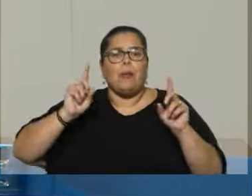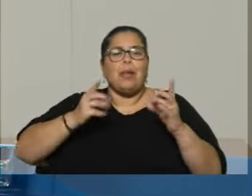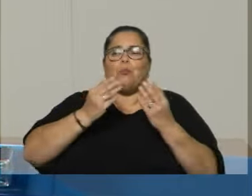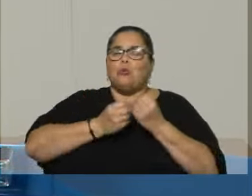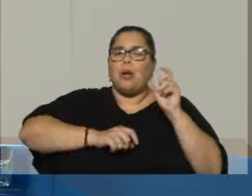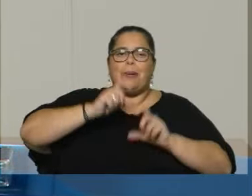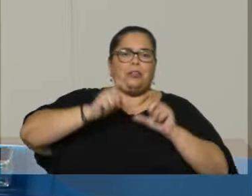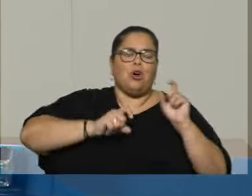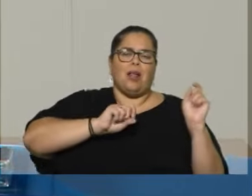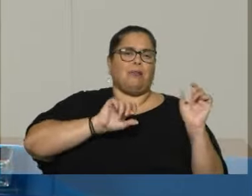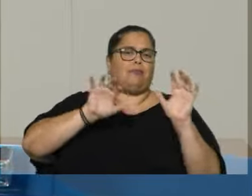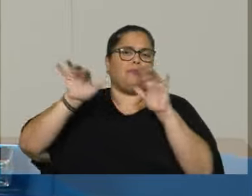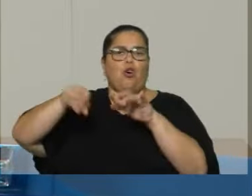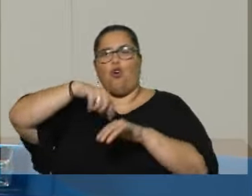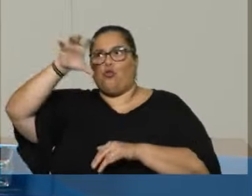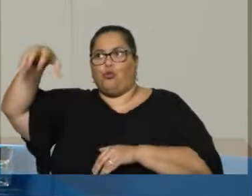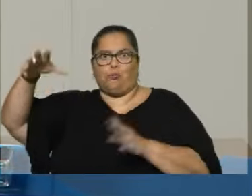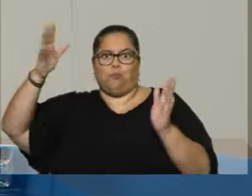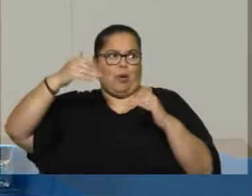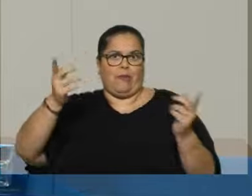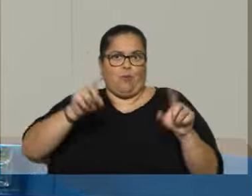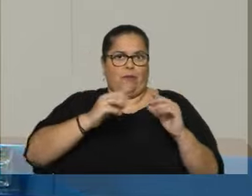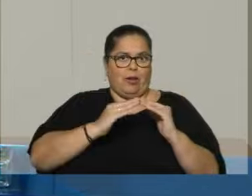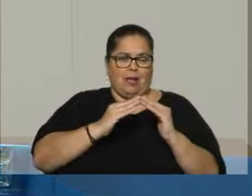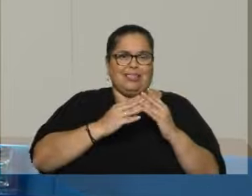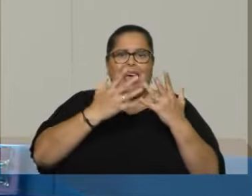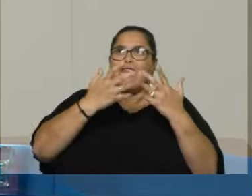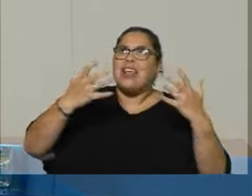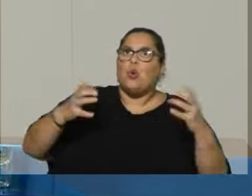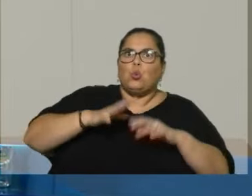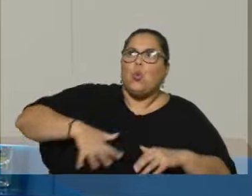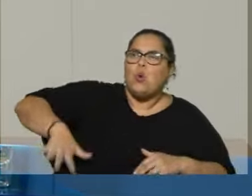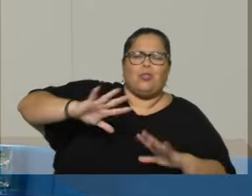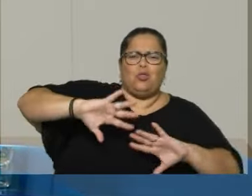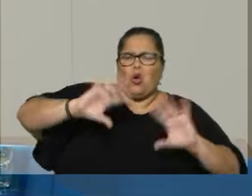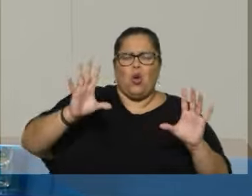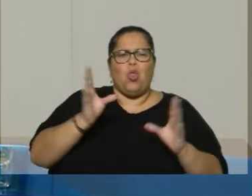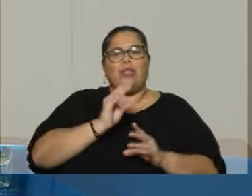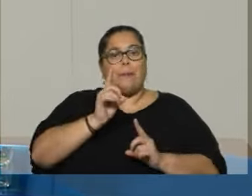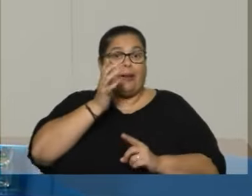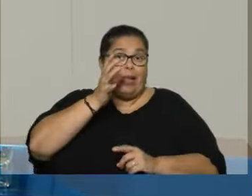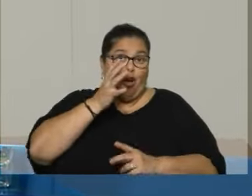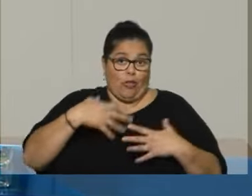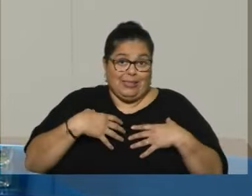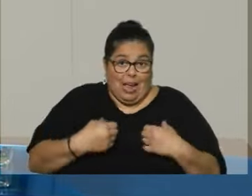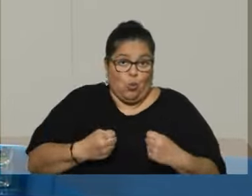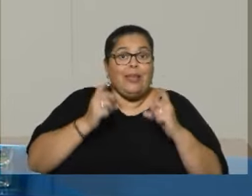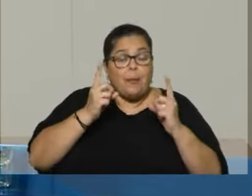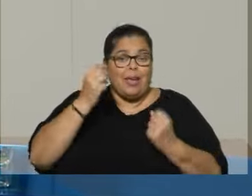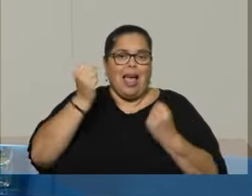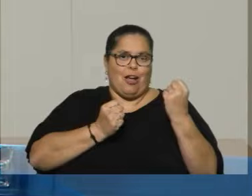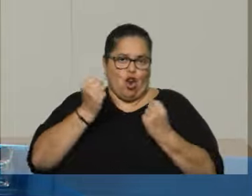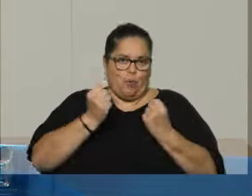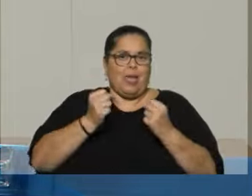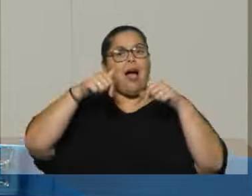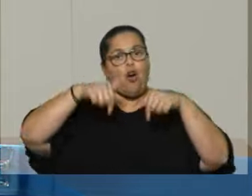hogares, la infraestructura social absolutamente destrozada, los riesgos para la salud, pero también la economía. Y hoy nos vamos a centrar precisamente